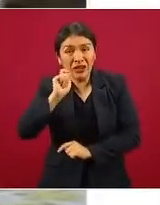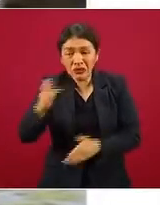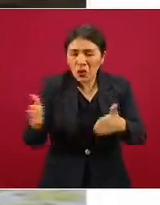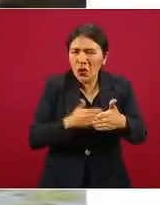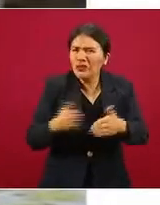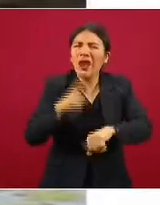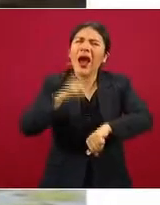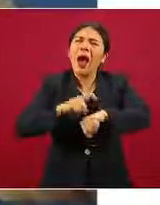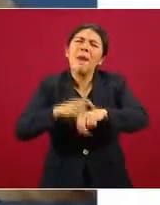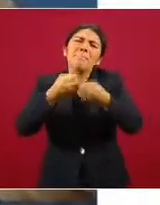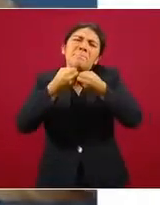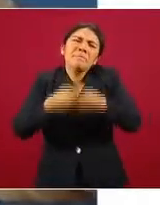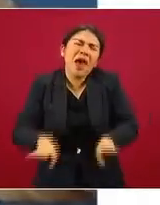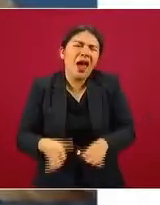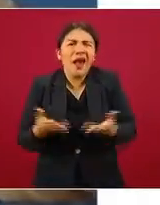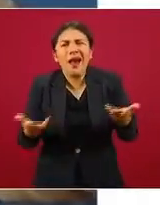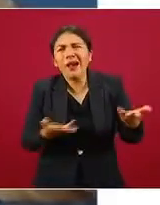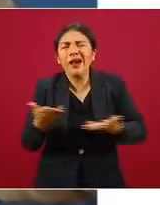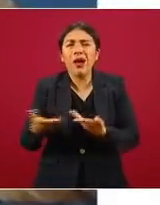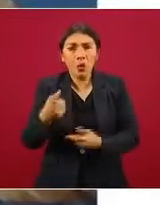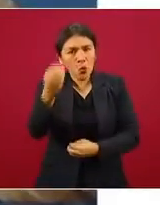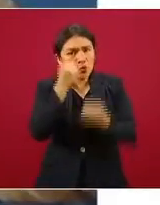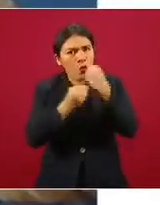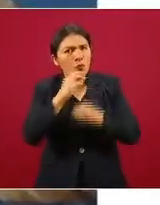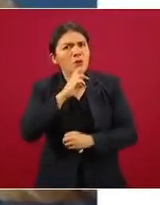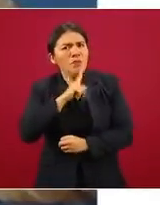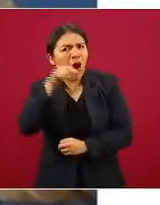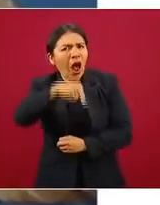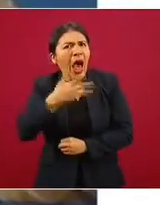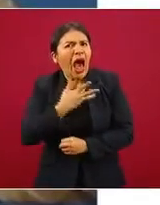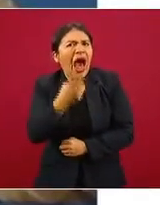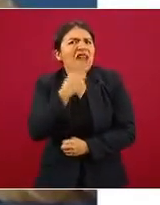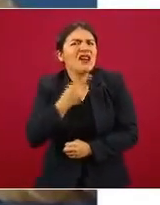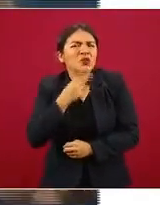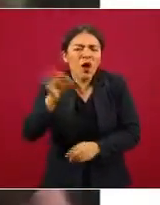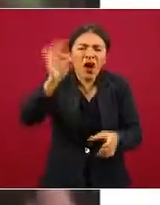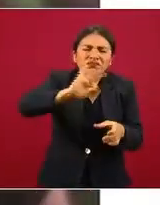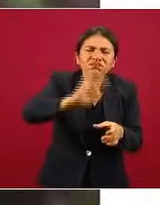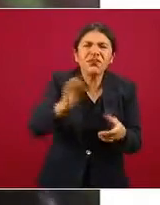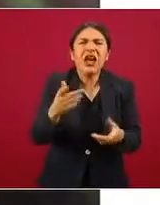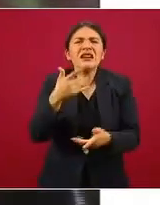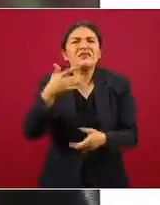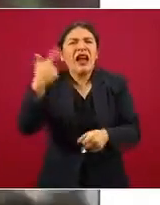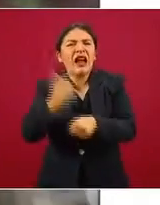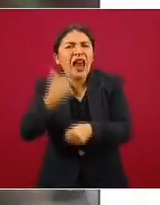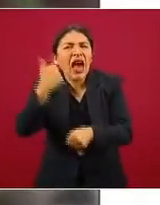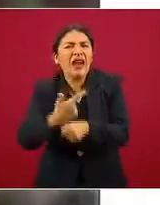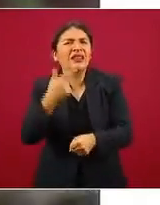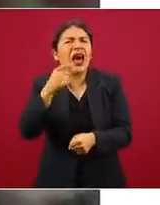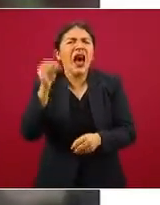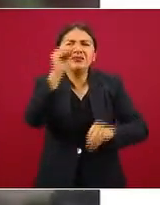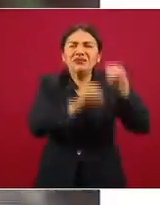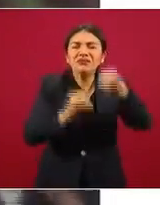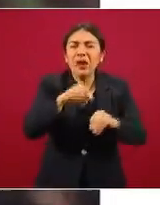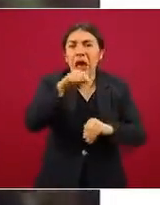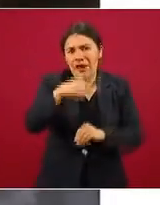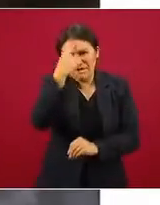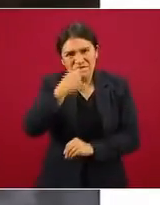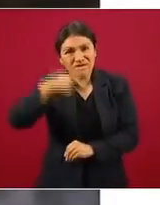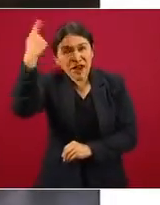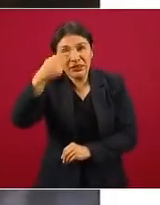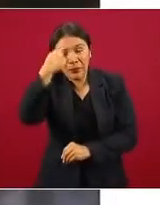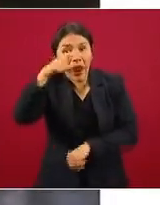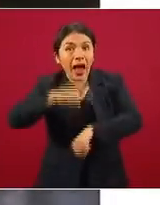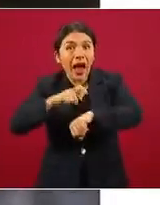es una pérdida de tiempo y que consumir productos con azúcares añadidos, grasas y sabores artificiales era una forma fácil